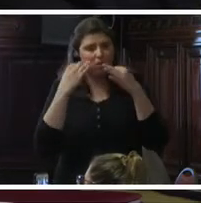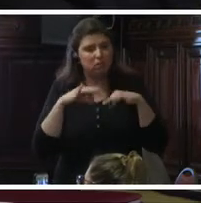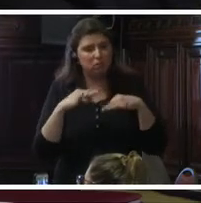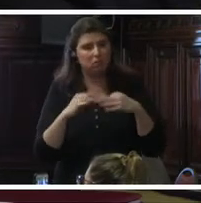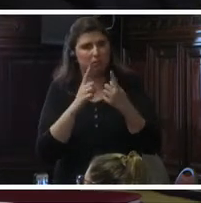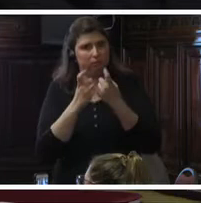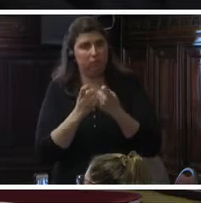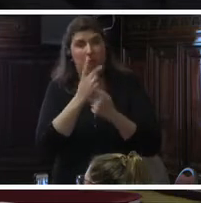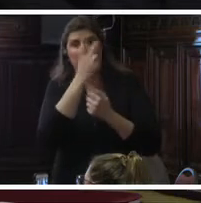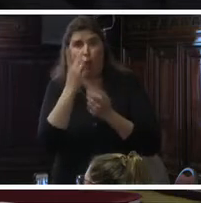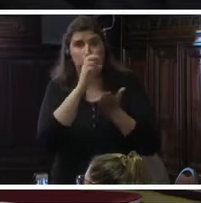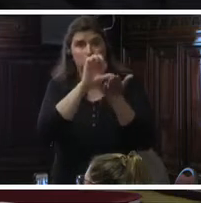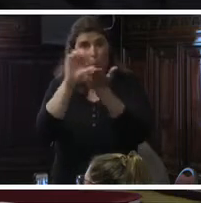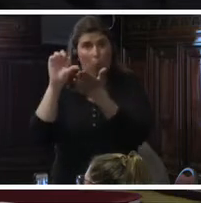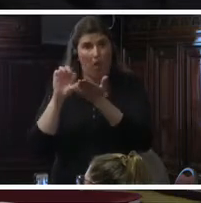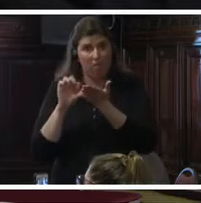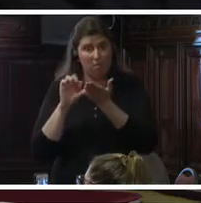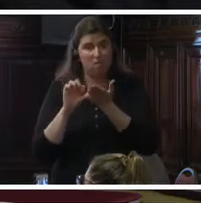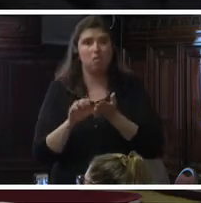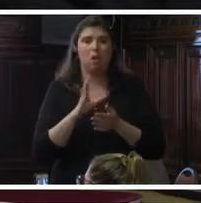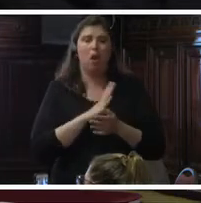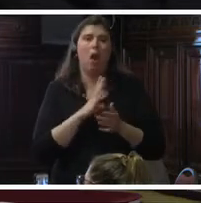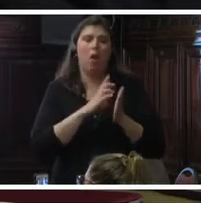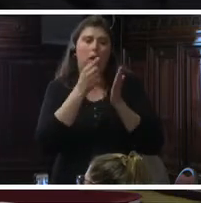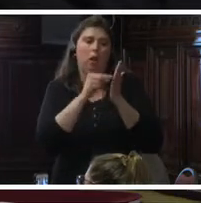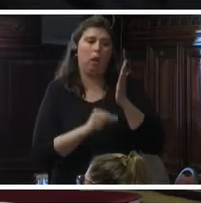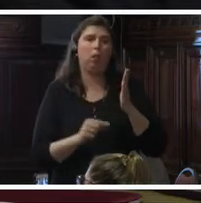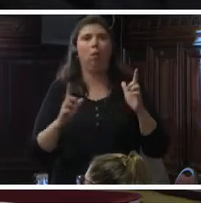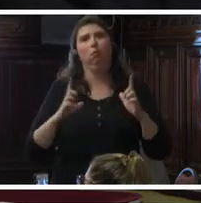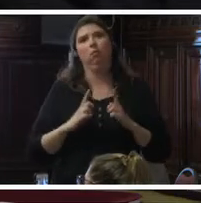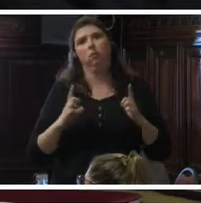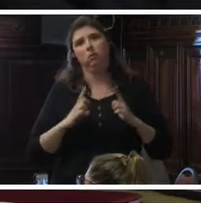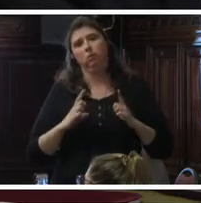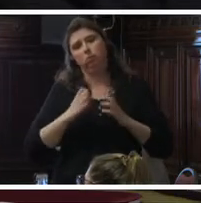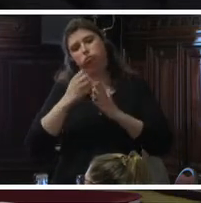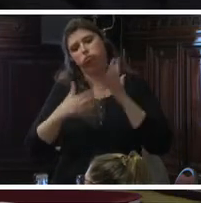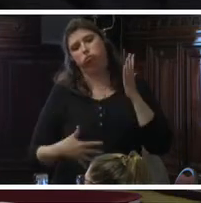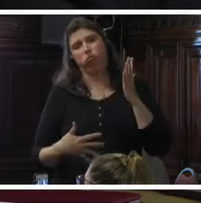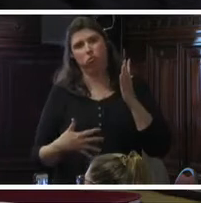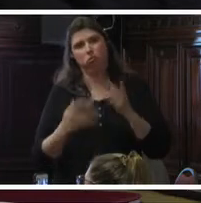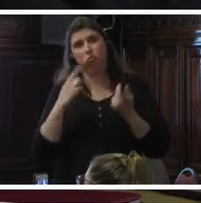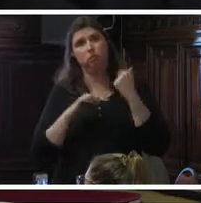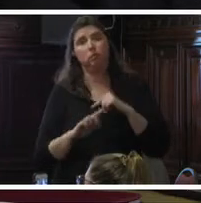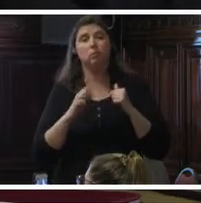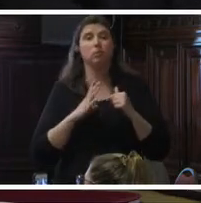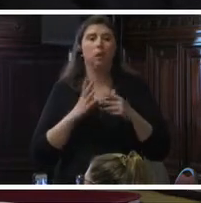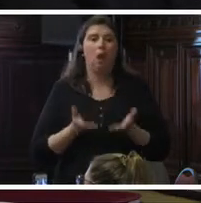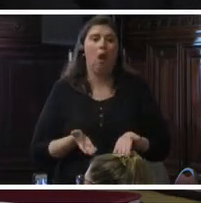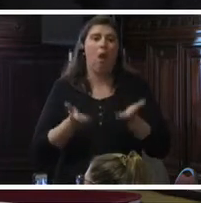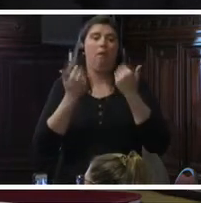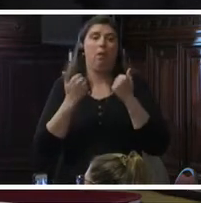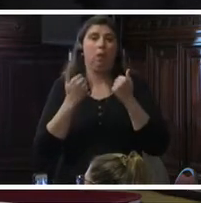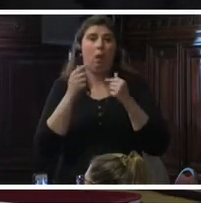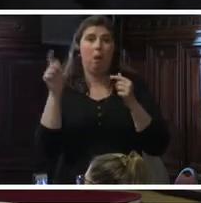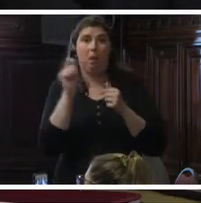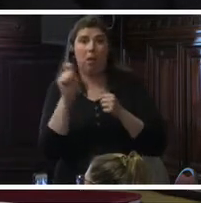ciudades y hay una lista de espera. Las medidas que se tomaron en salud sexual y reproductiva desaparecieron al levantarse la emergencia, a